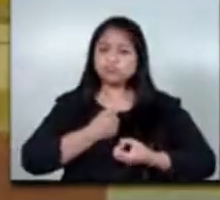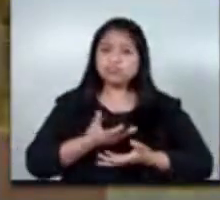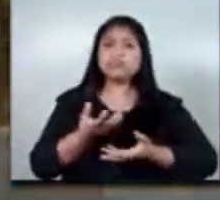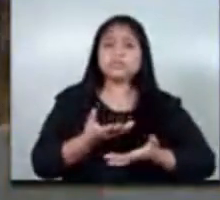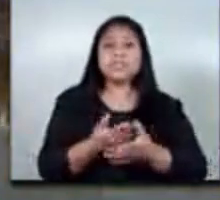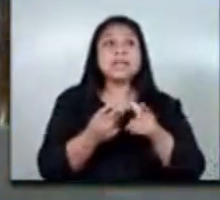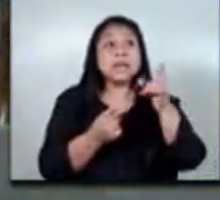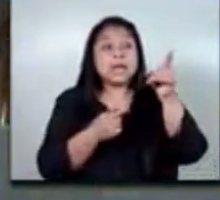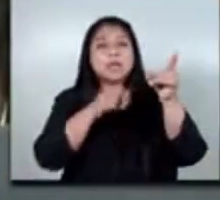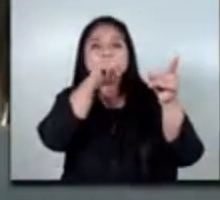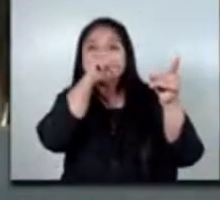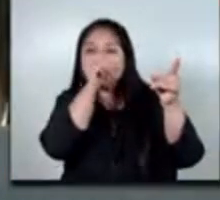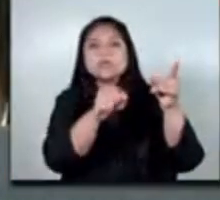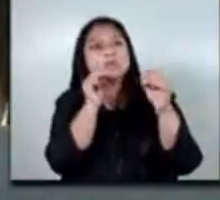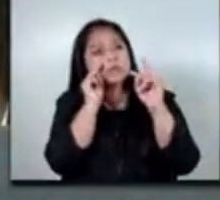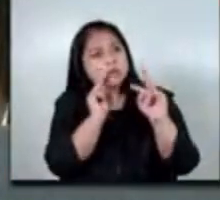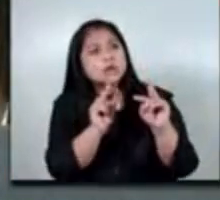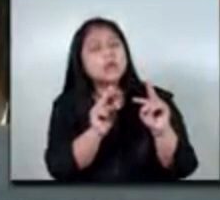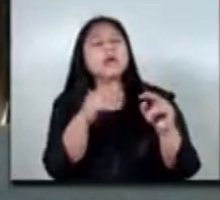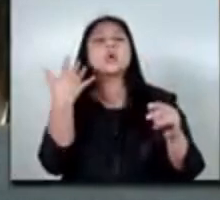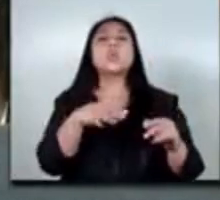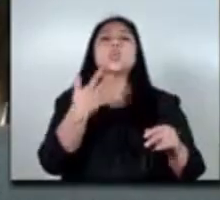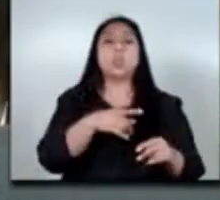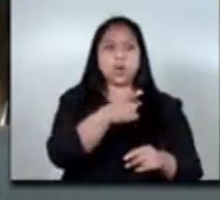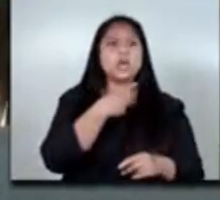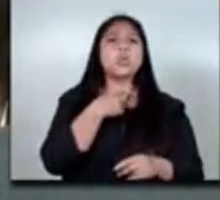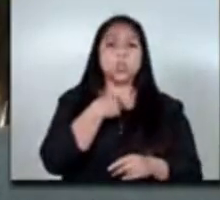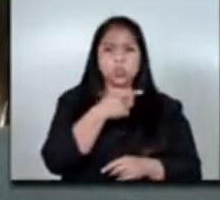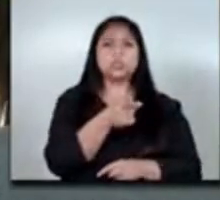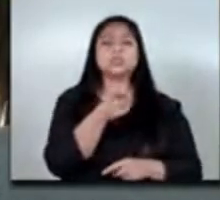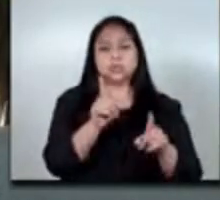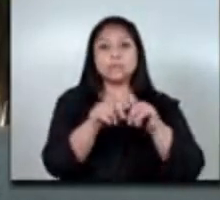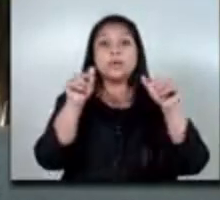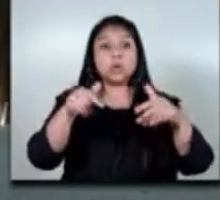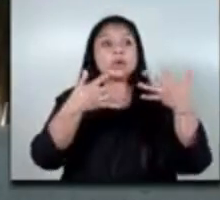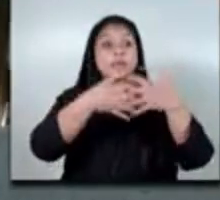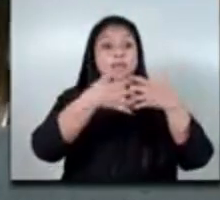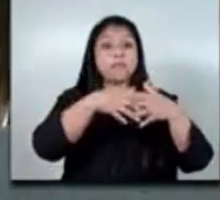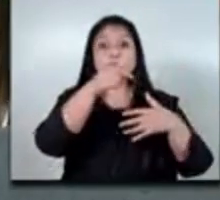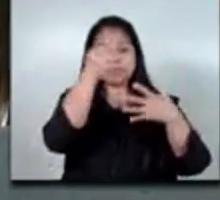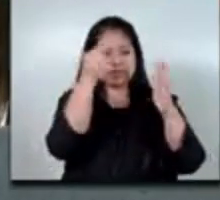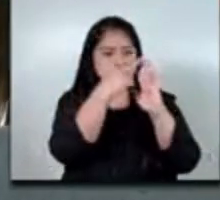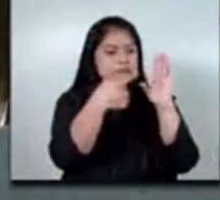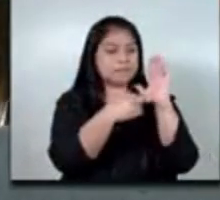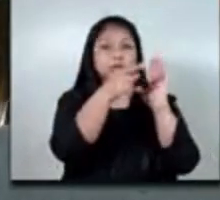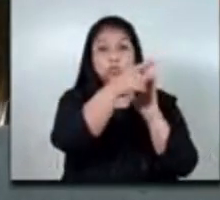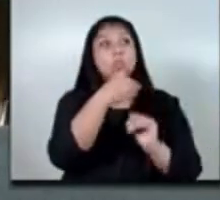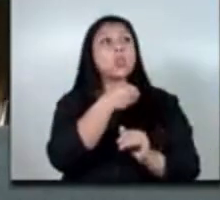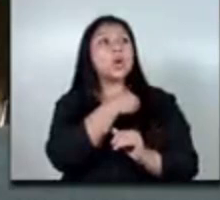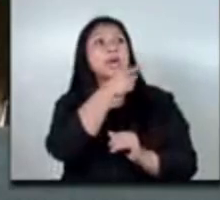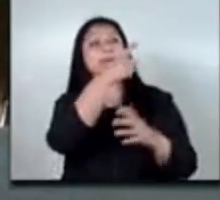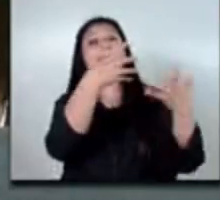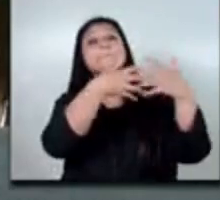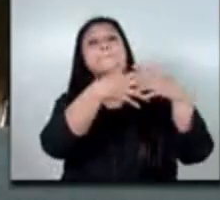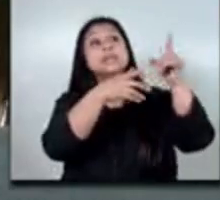gusta a los empleadores hoy tenemos ese reglamento de reclutadoras que hace que todo aquel que quiera toda aquella